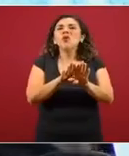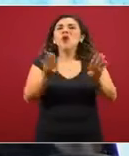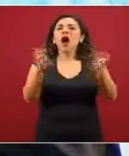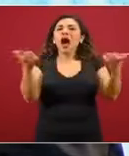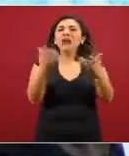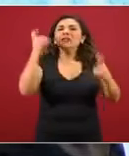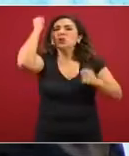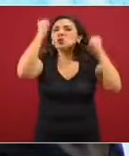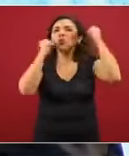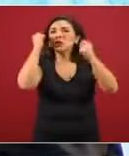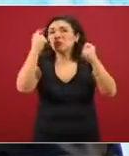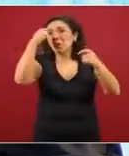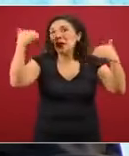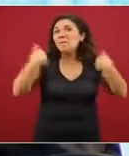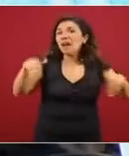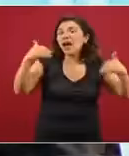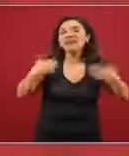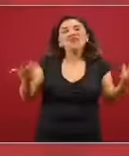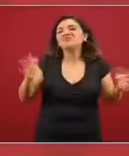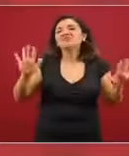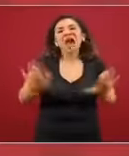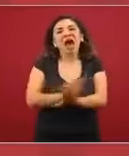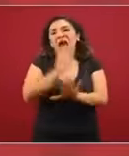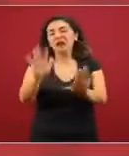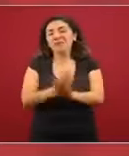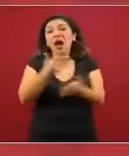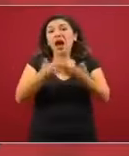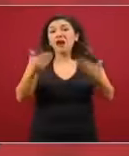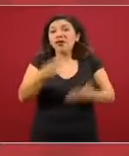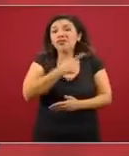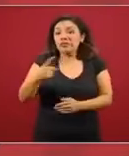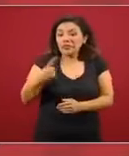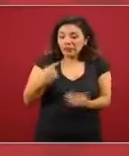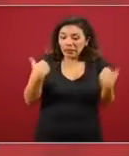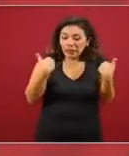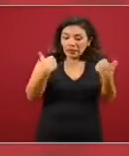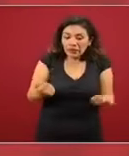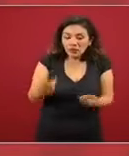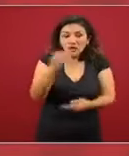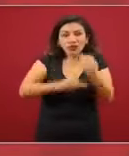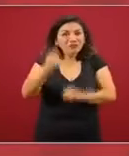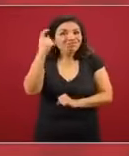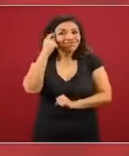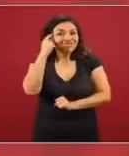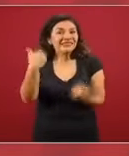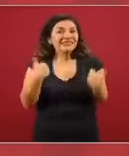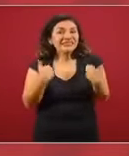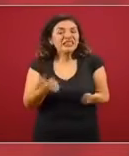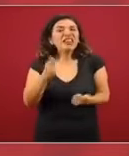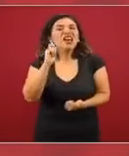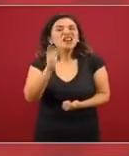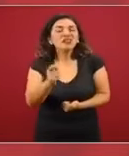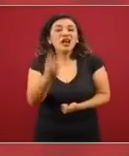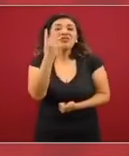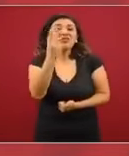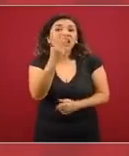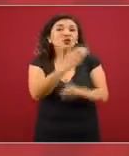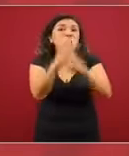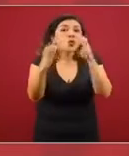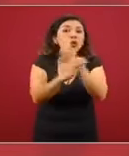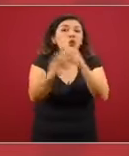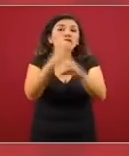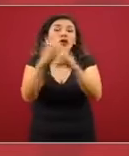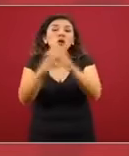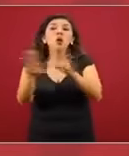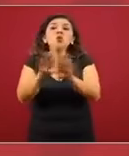turismo y, sobre todo, tenemos que tener en cuenta los tres escenarios de acuerdo al